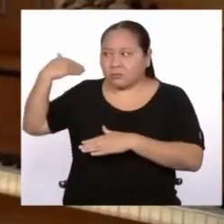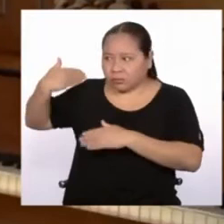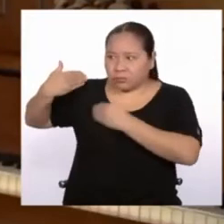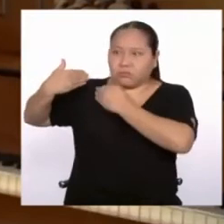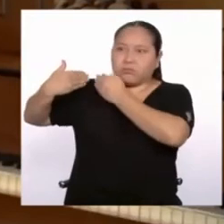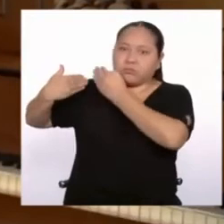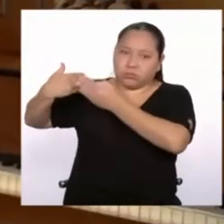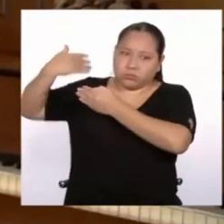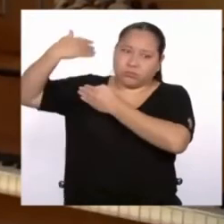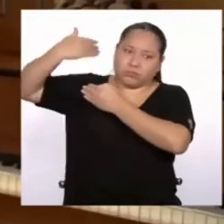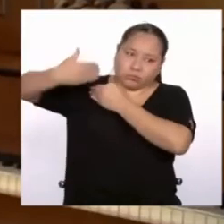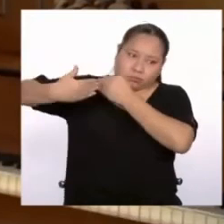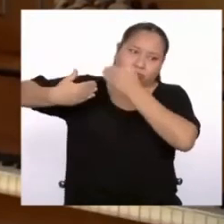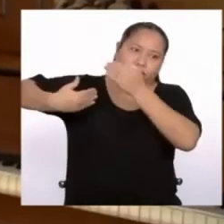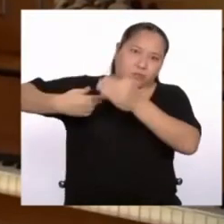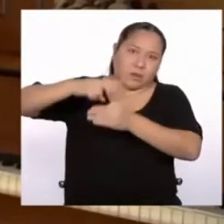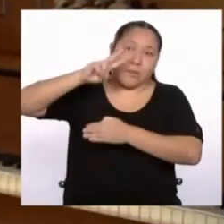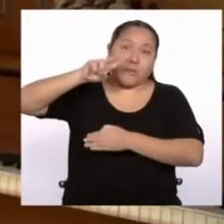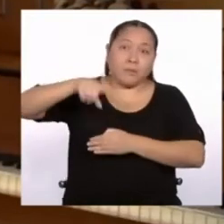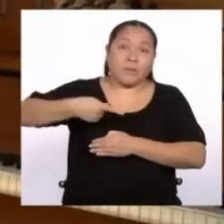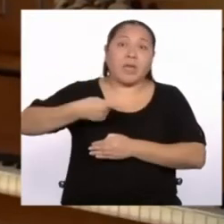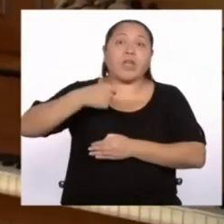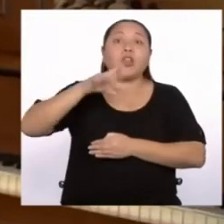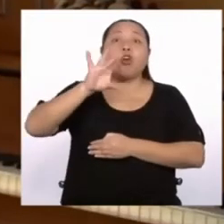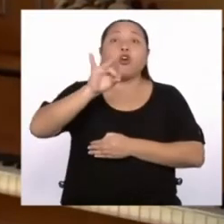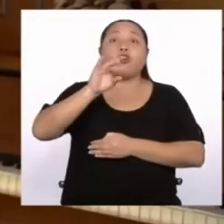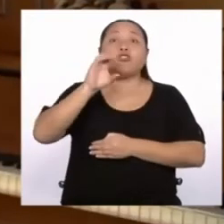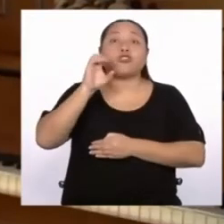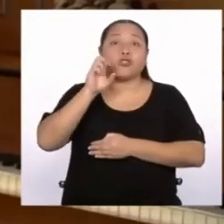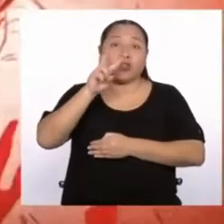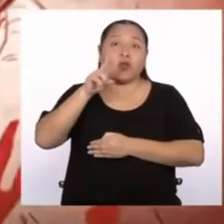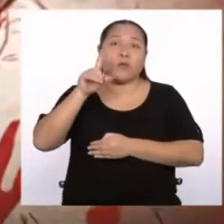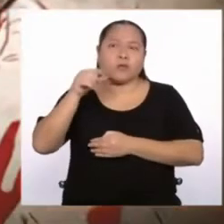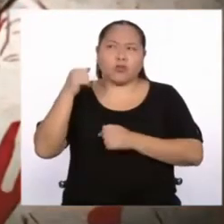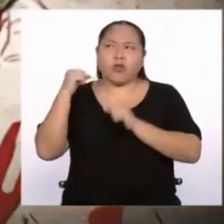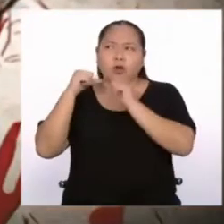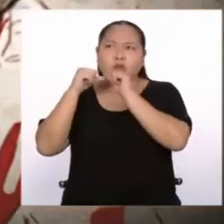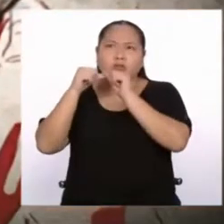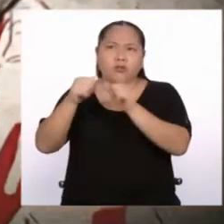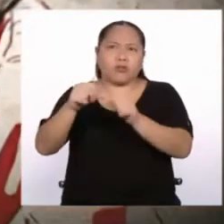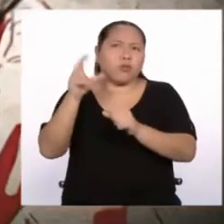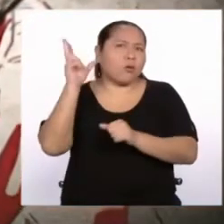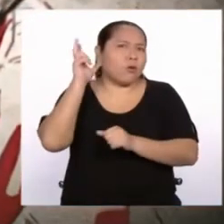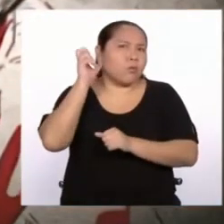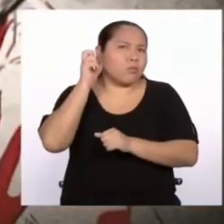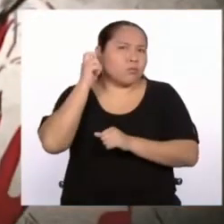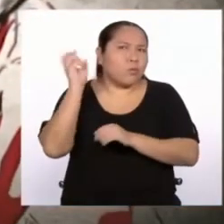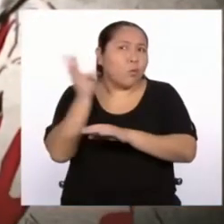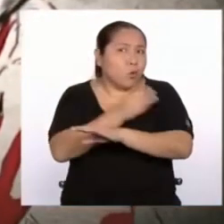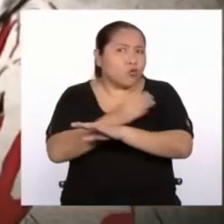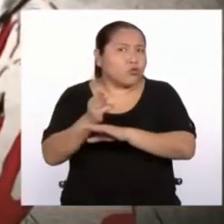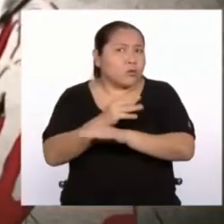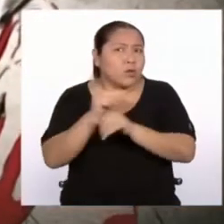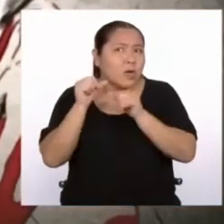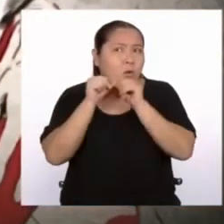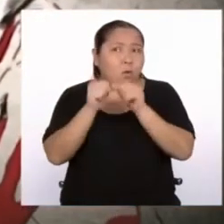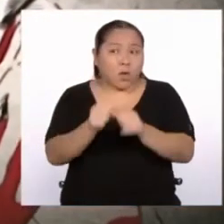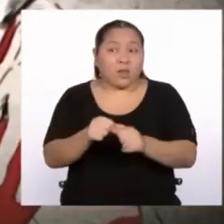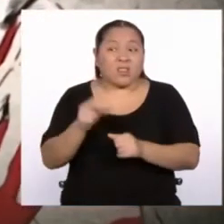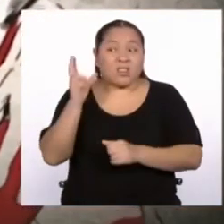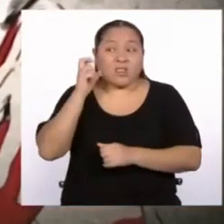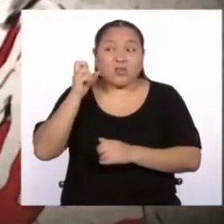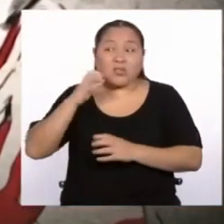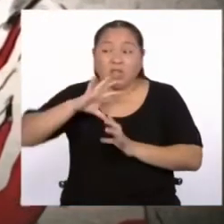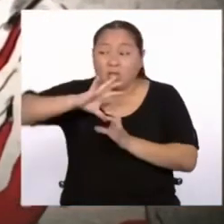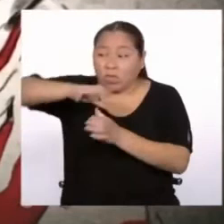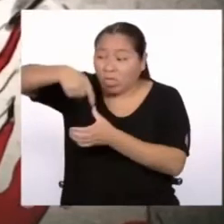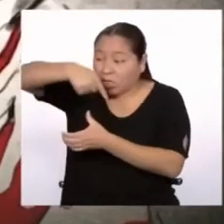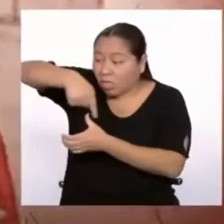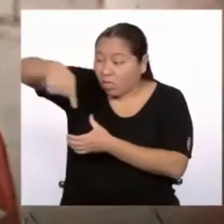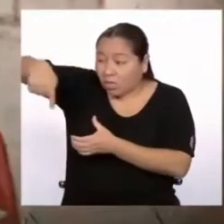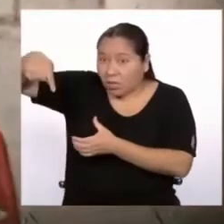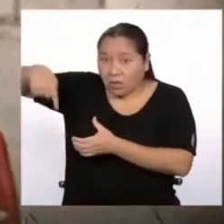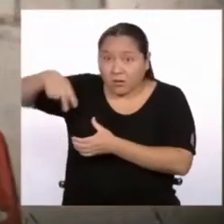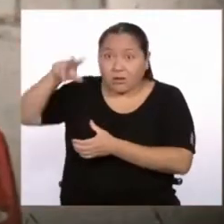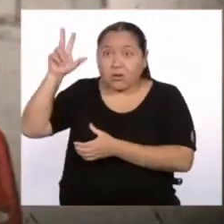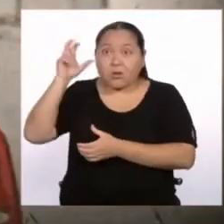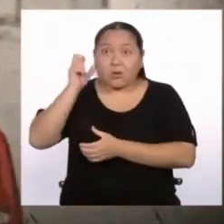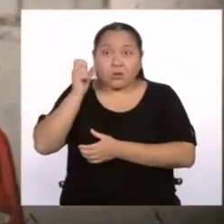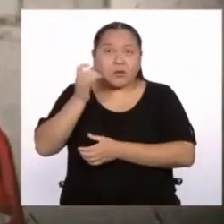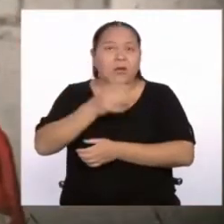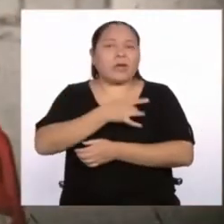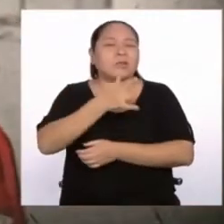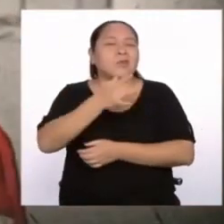desde 1821 hasta ahora y en todas las versiones, que se escuche en todas partes del mundo, en Europa, en Rusia, y que la gente pues lo